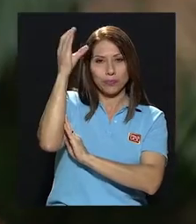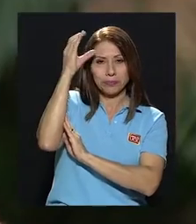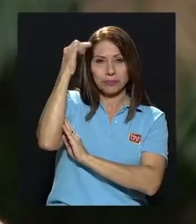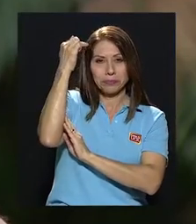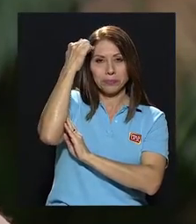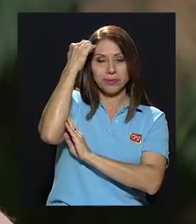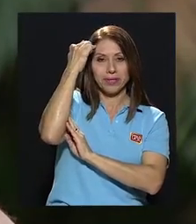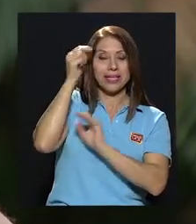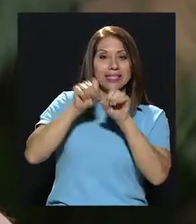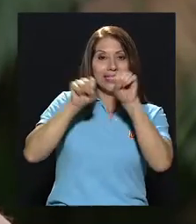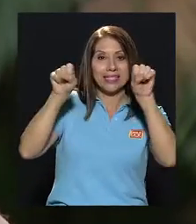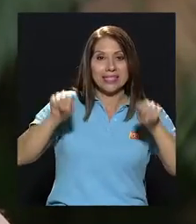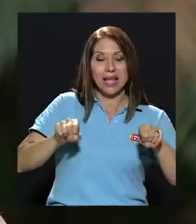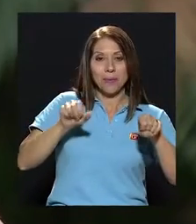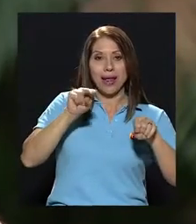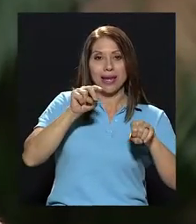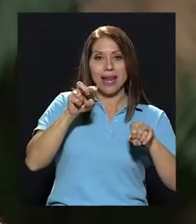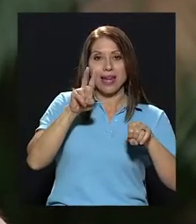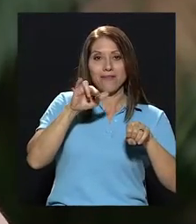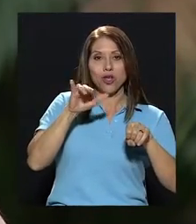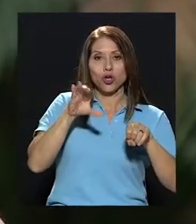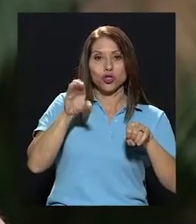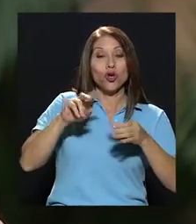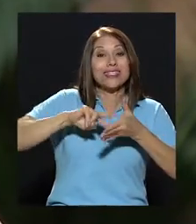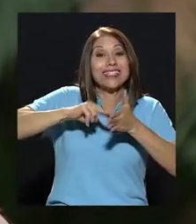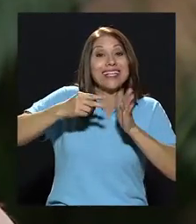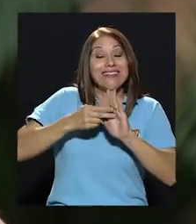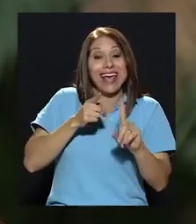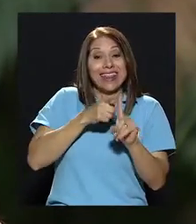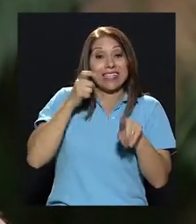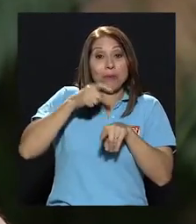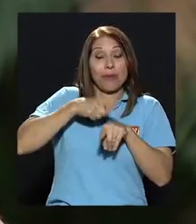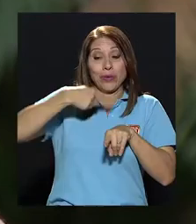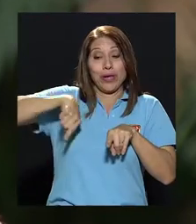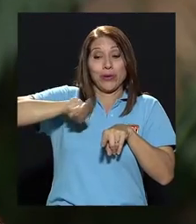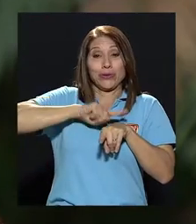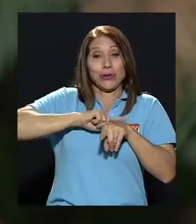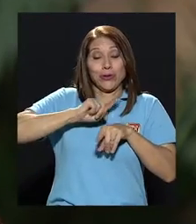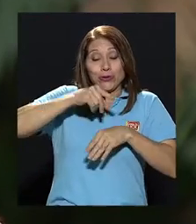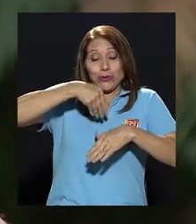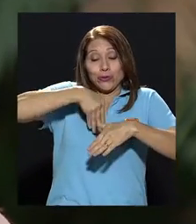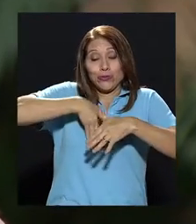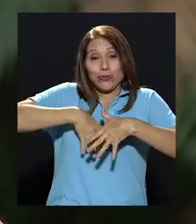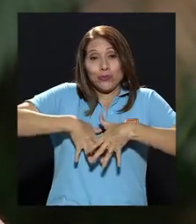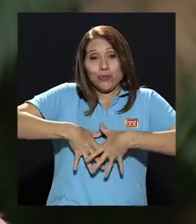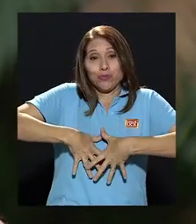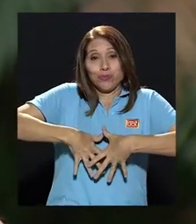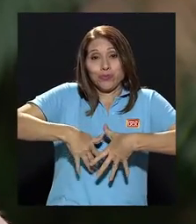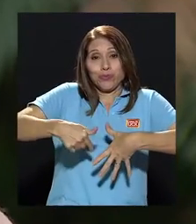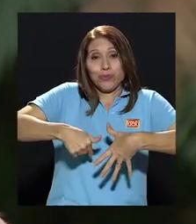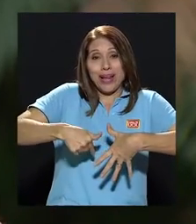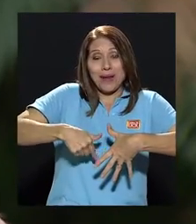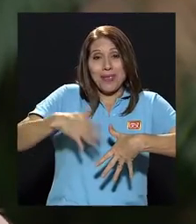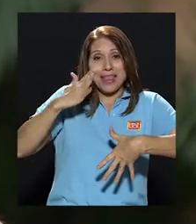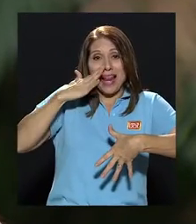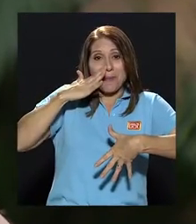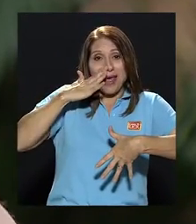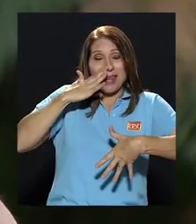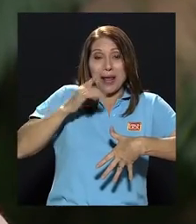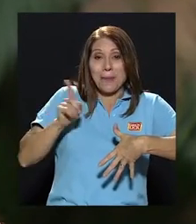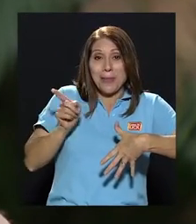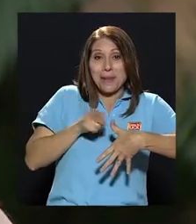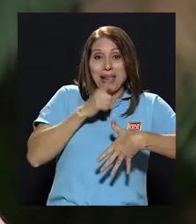y el sistema nervioso. Es decir, desde que estamos en el vientre de la madre, desde los primeros tres meses de